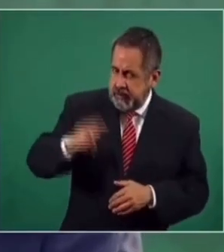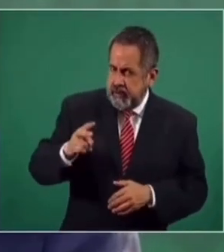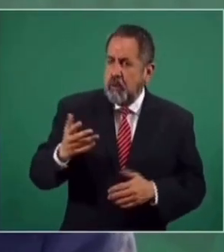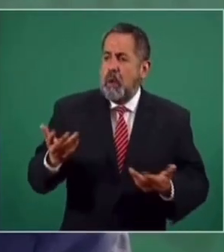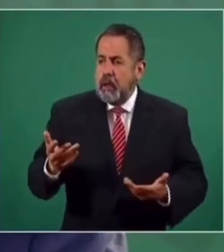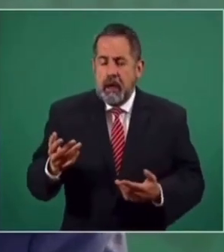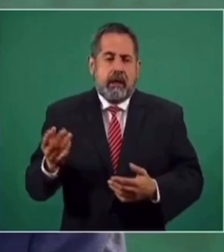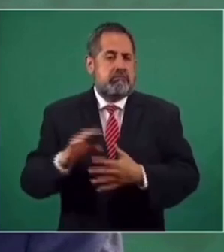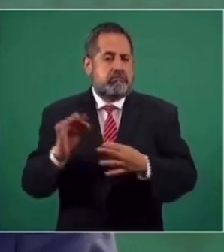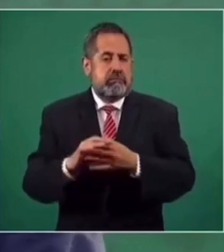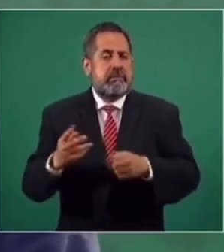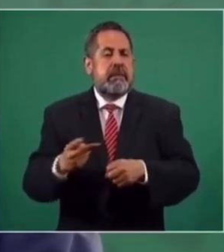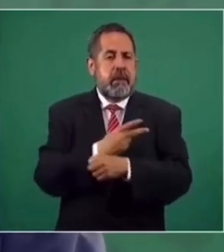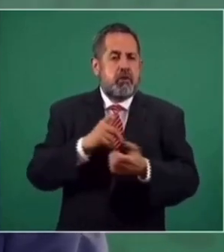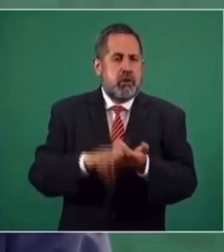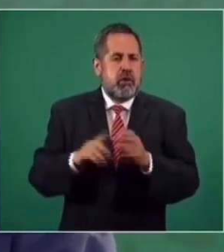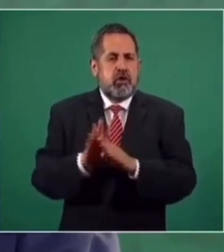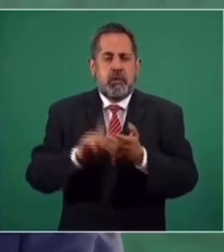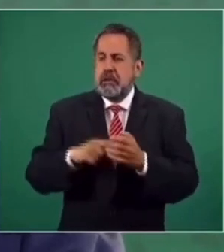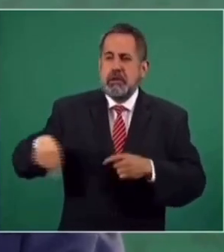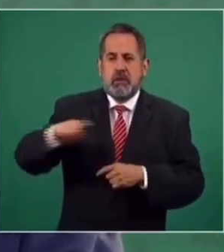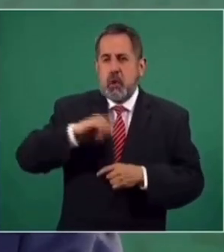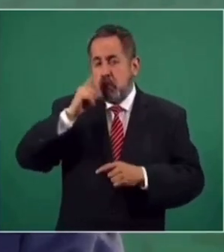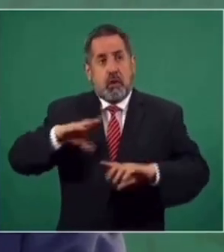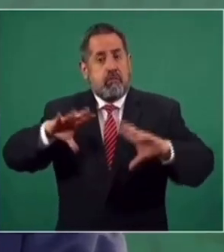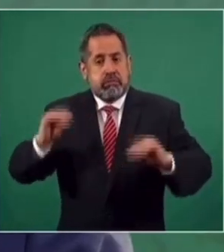la explicación, qué fue lo que causó el apagón.